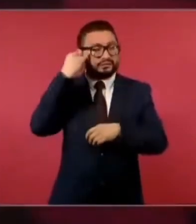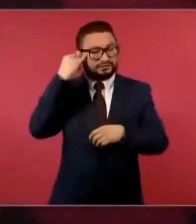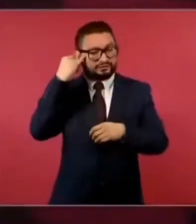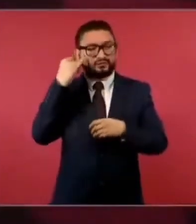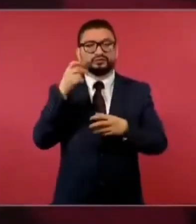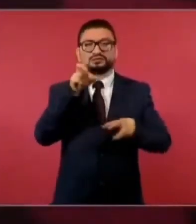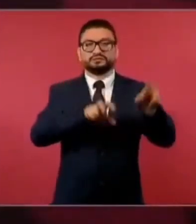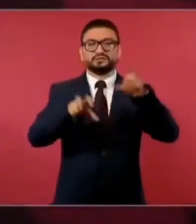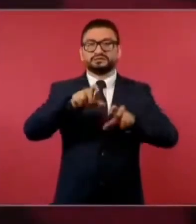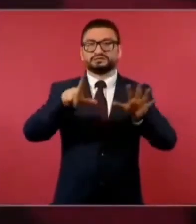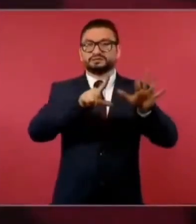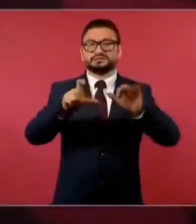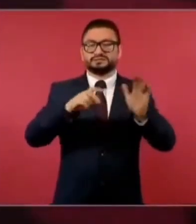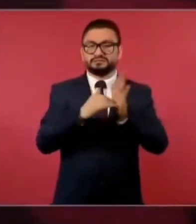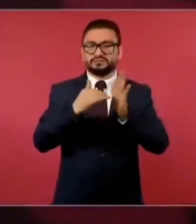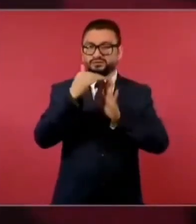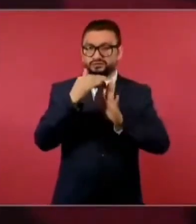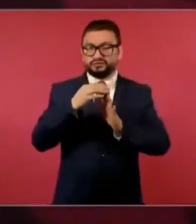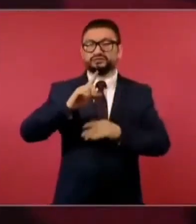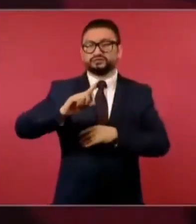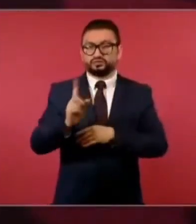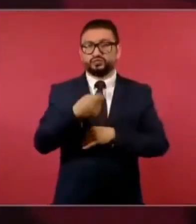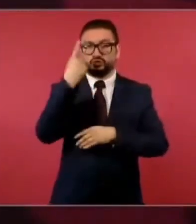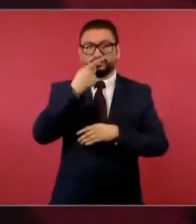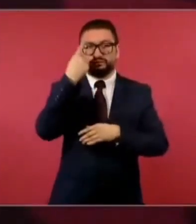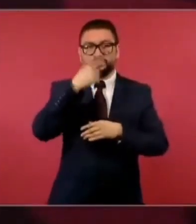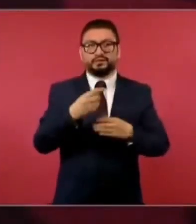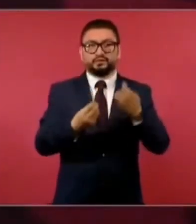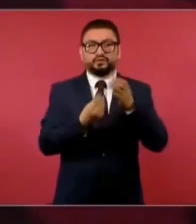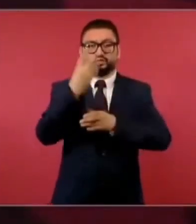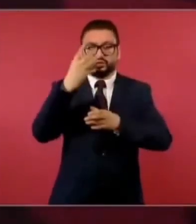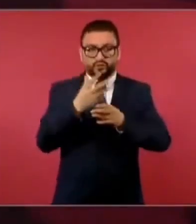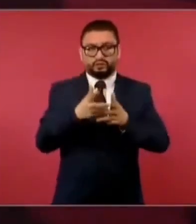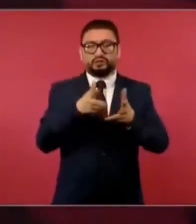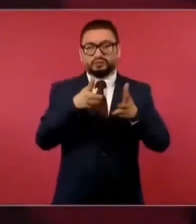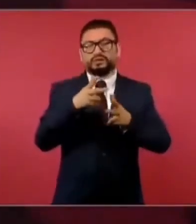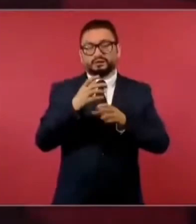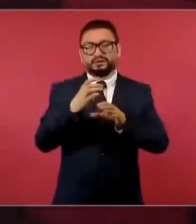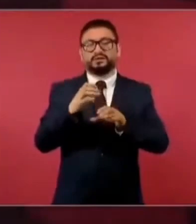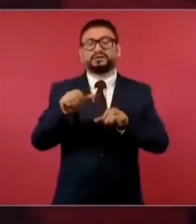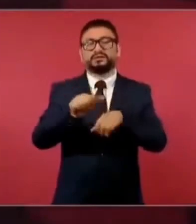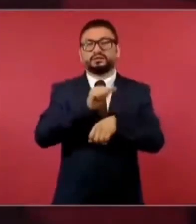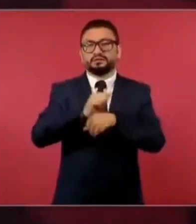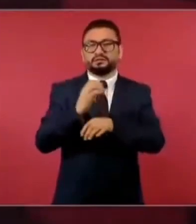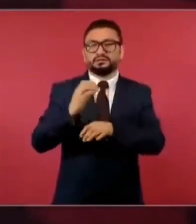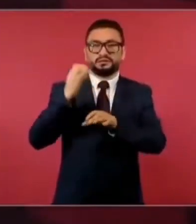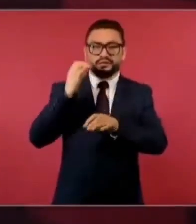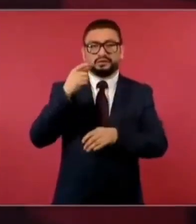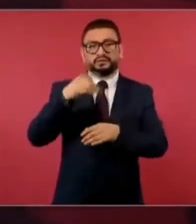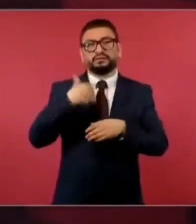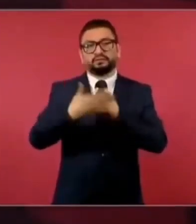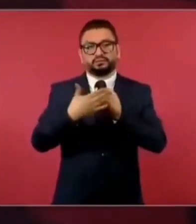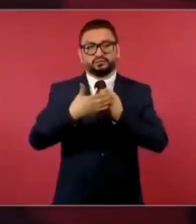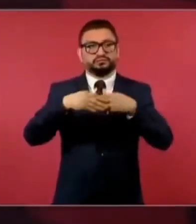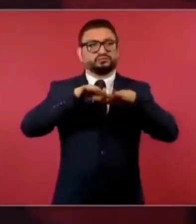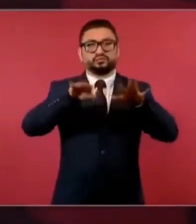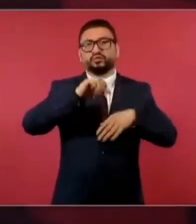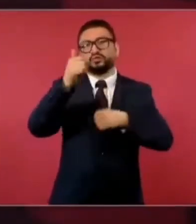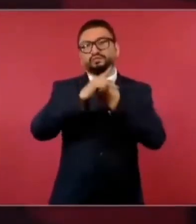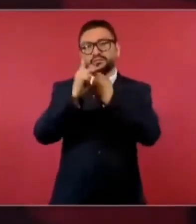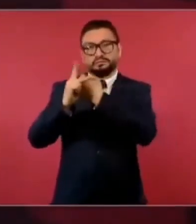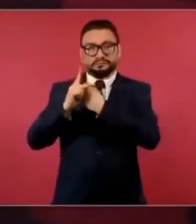700 millones de dólares en producir su nueva camioneta Pickup misma que se exportará a 77 países.